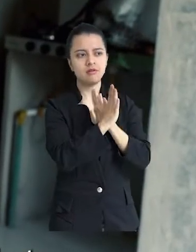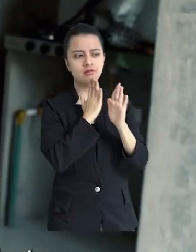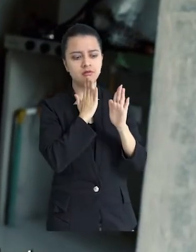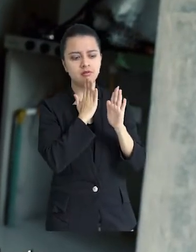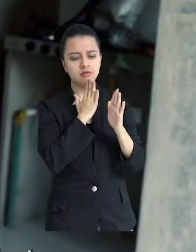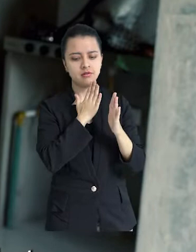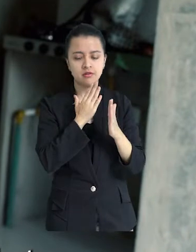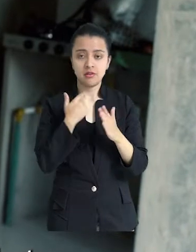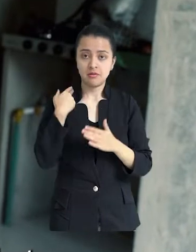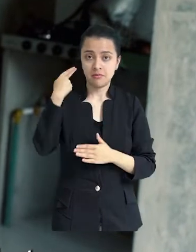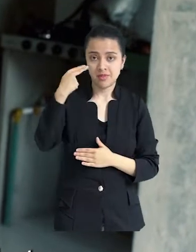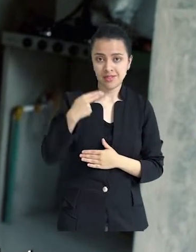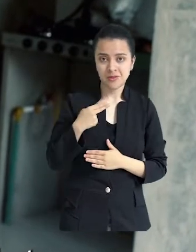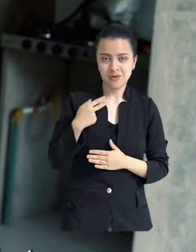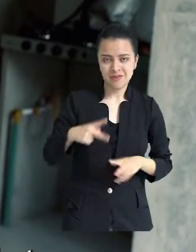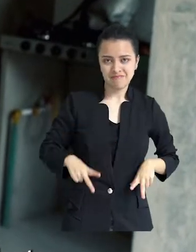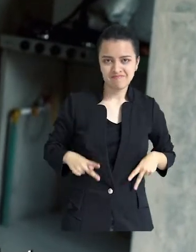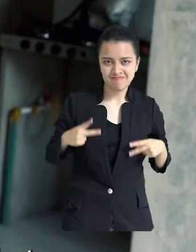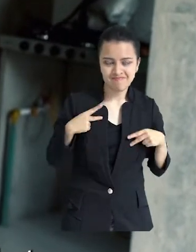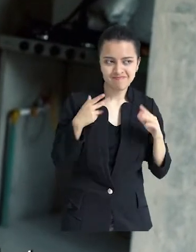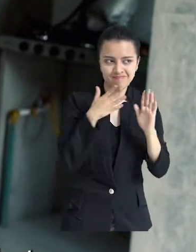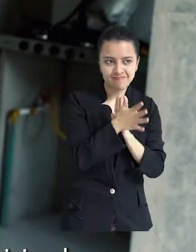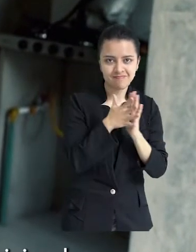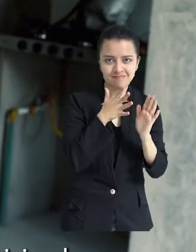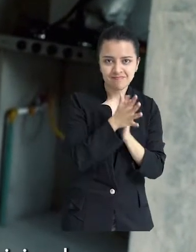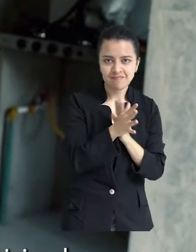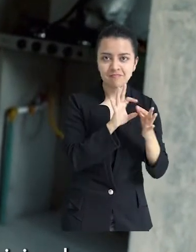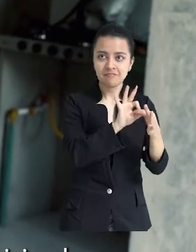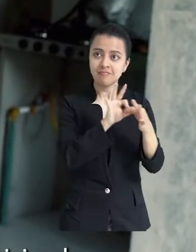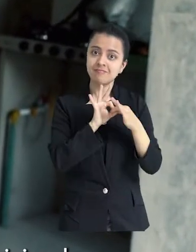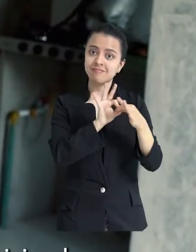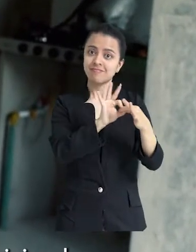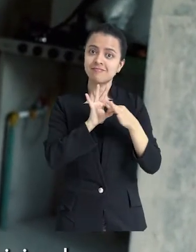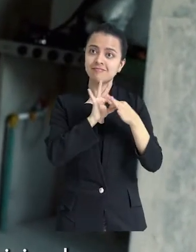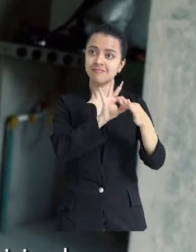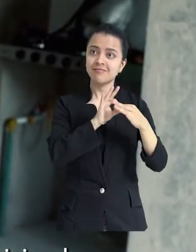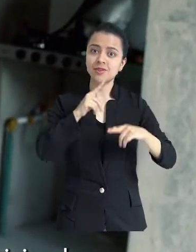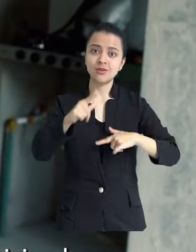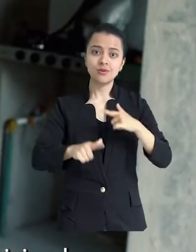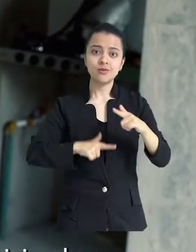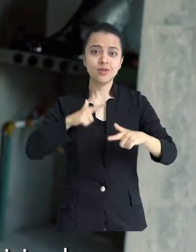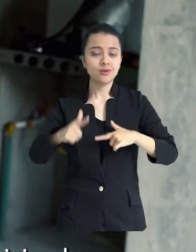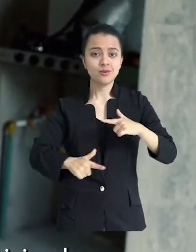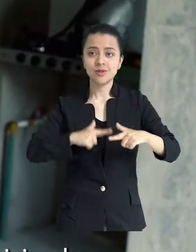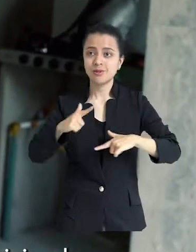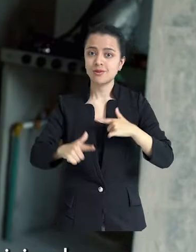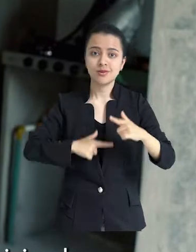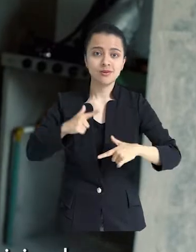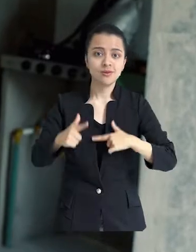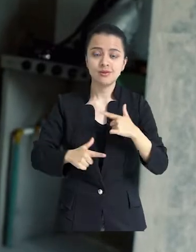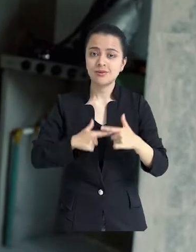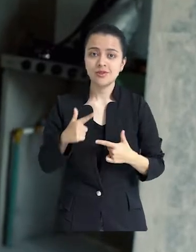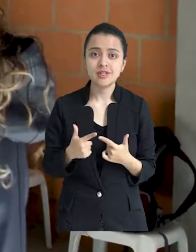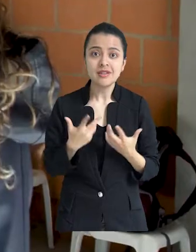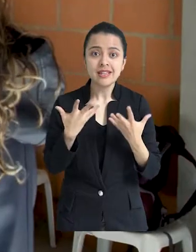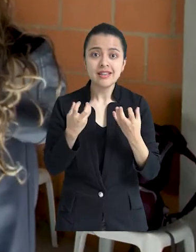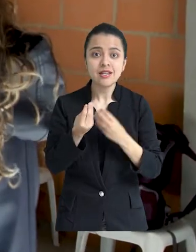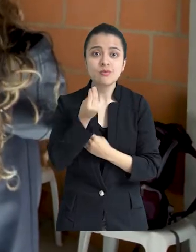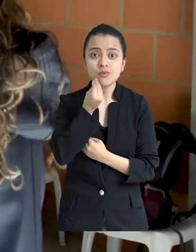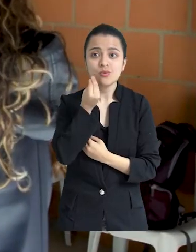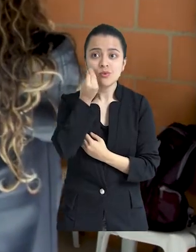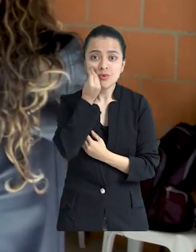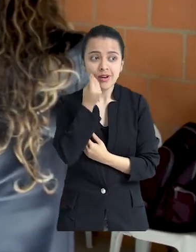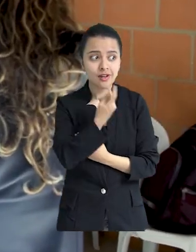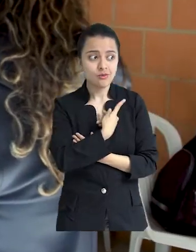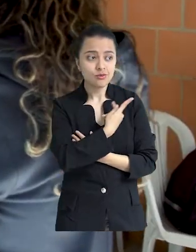contó la historia. Yo le conté mi historia y de ahí para adelante siempre estuvimos juntos hasta la presente luchando para una vivienda y tener un hogar